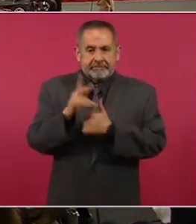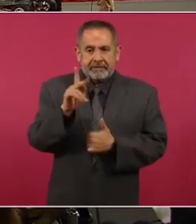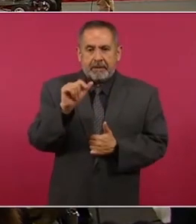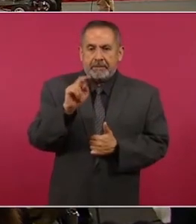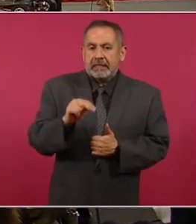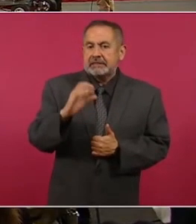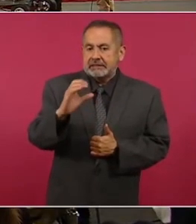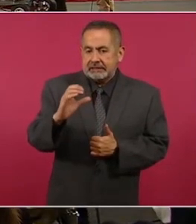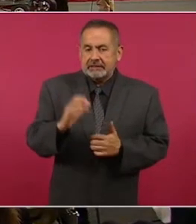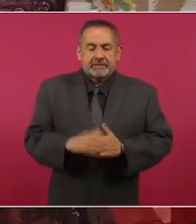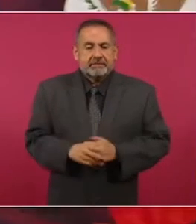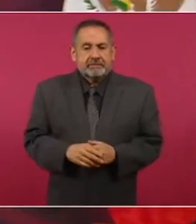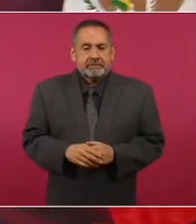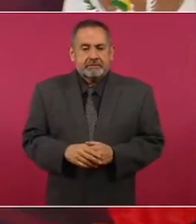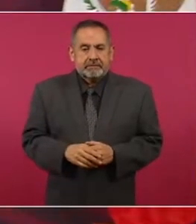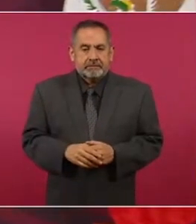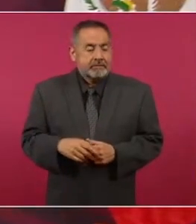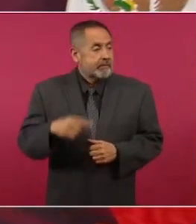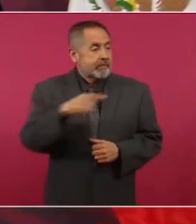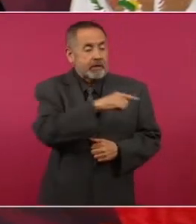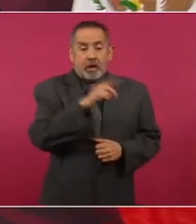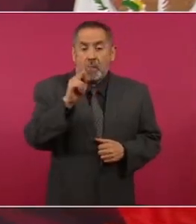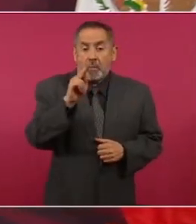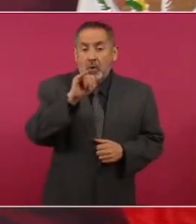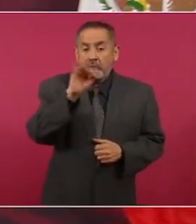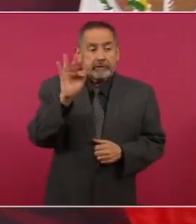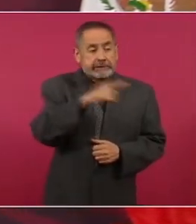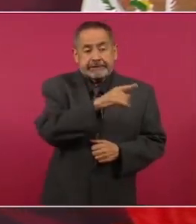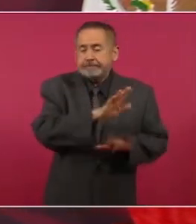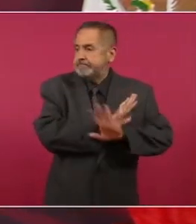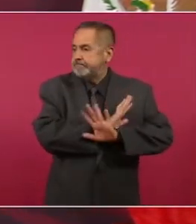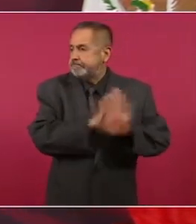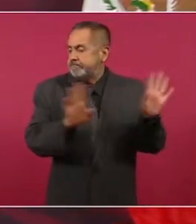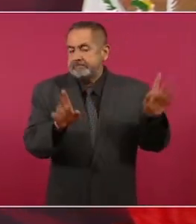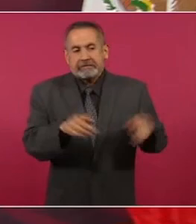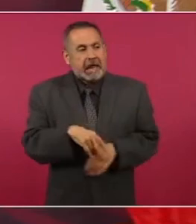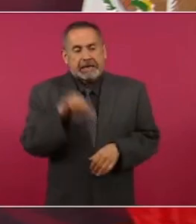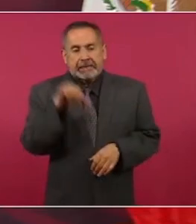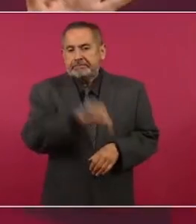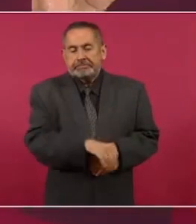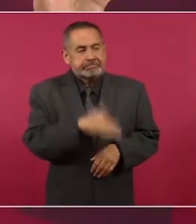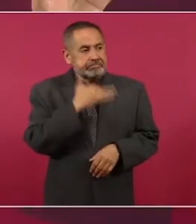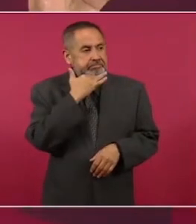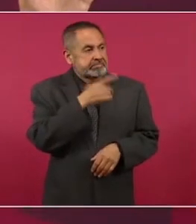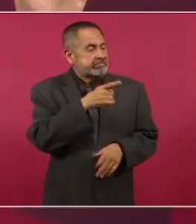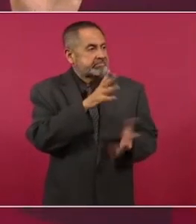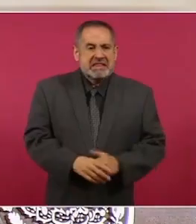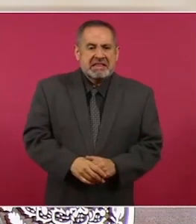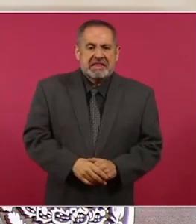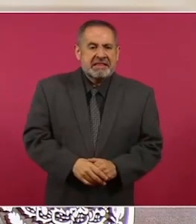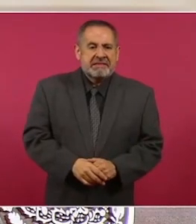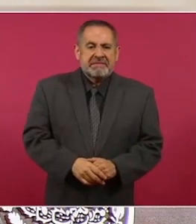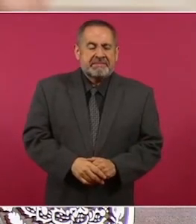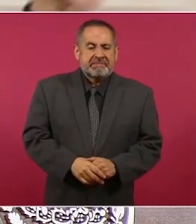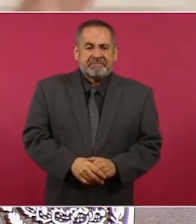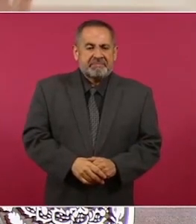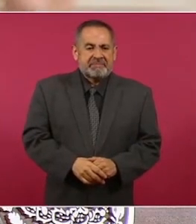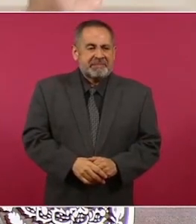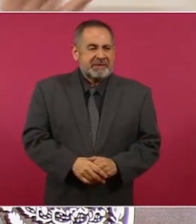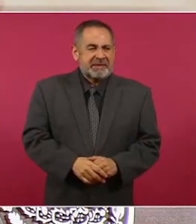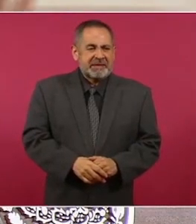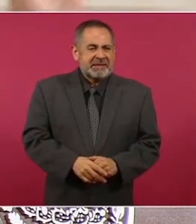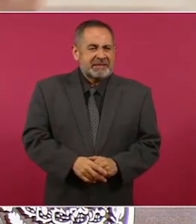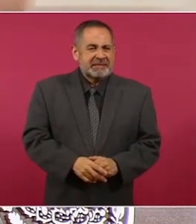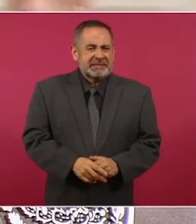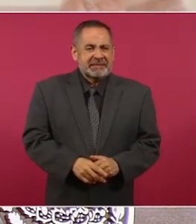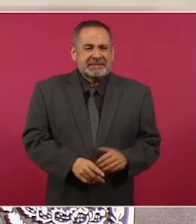No tiene remedio el Poder Judicial, está podrido, están actuando